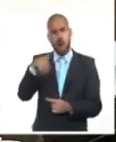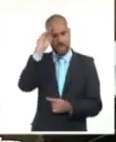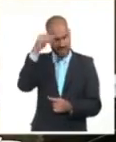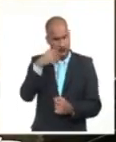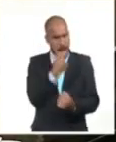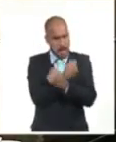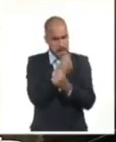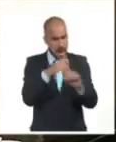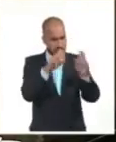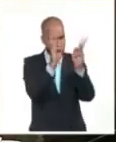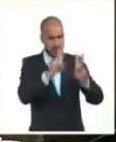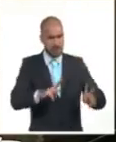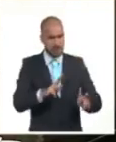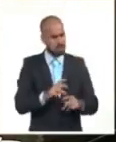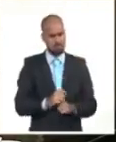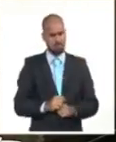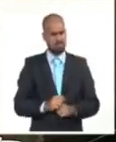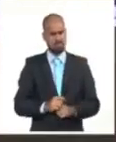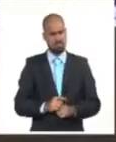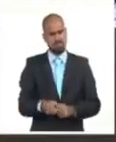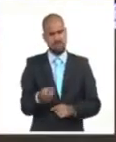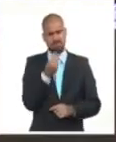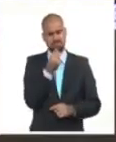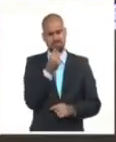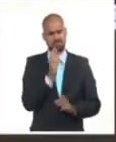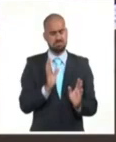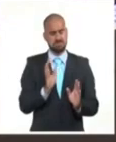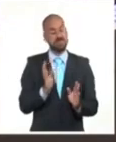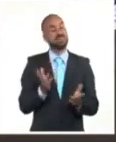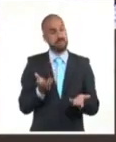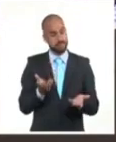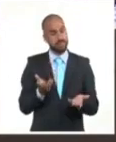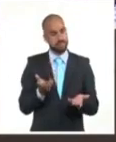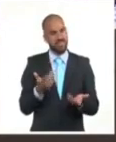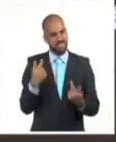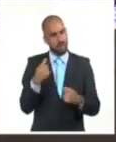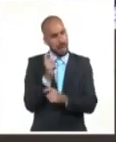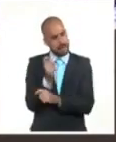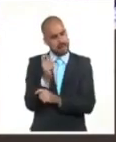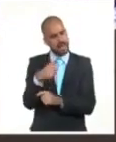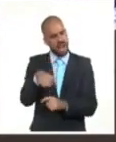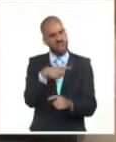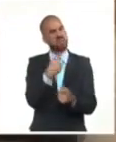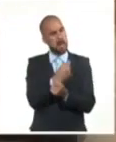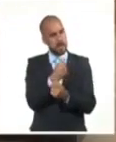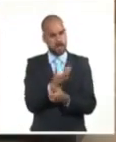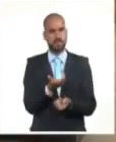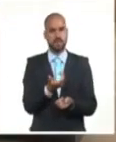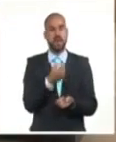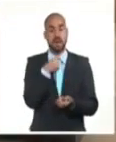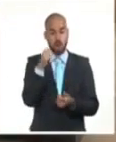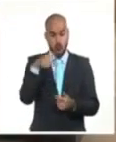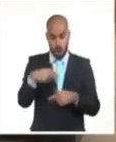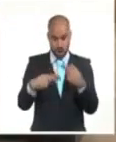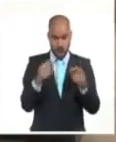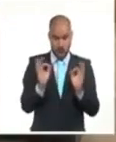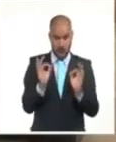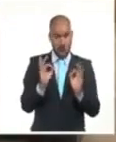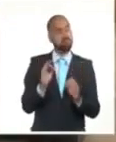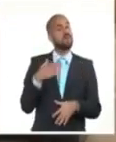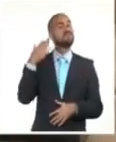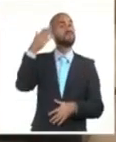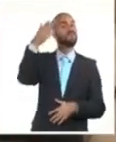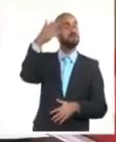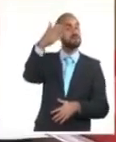inherentes a la utilización de Internet. Si no se hace hoy en día, las generaciones futuras podrían reclamar